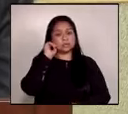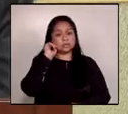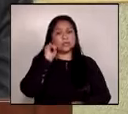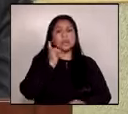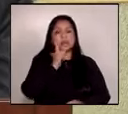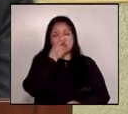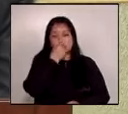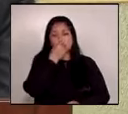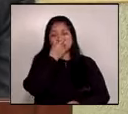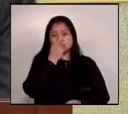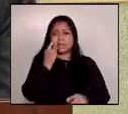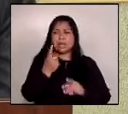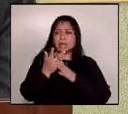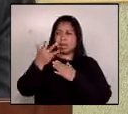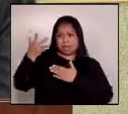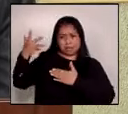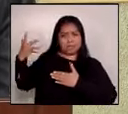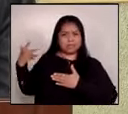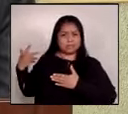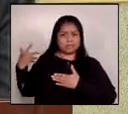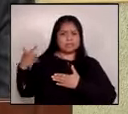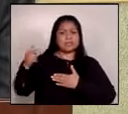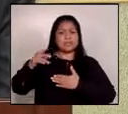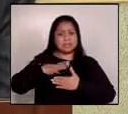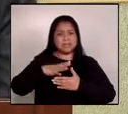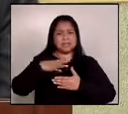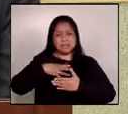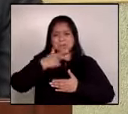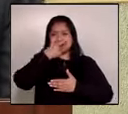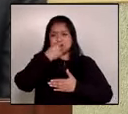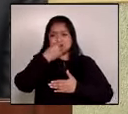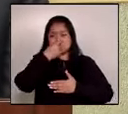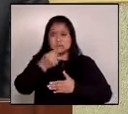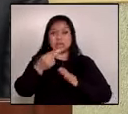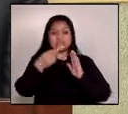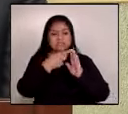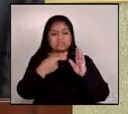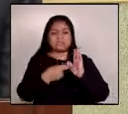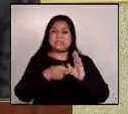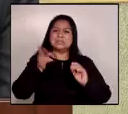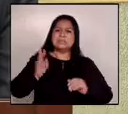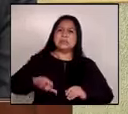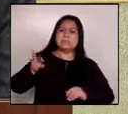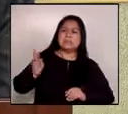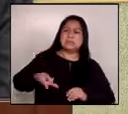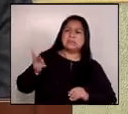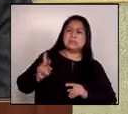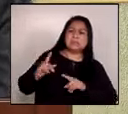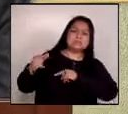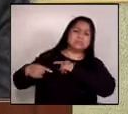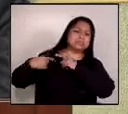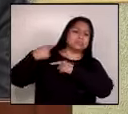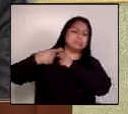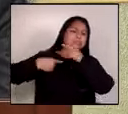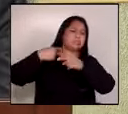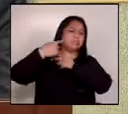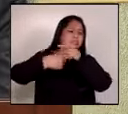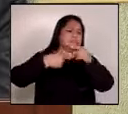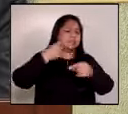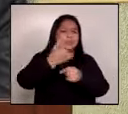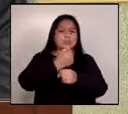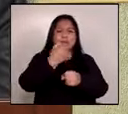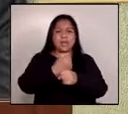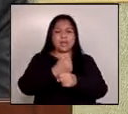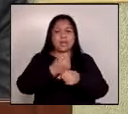hasta antes de este gobierno ha sido la regla en la vida política del país. Guatemala ocupa un